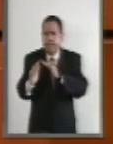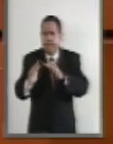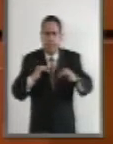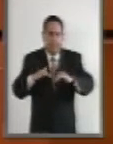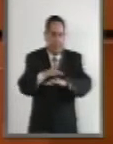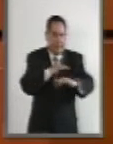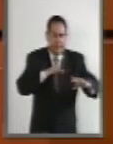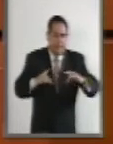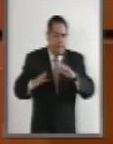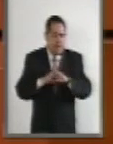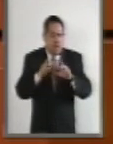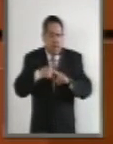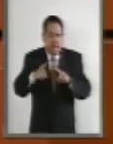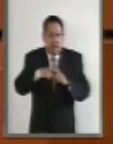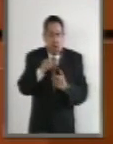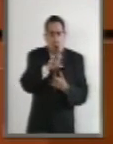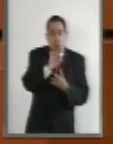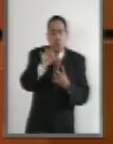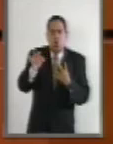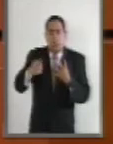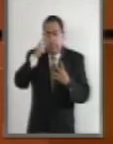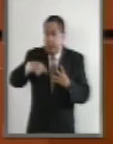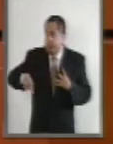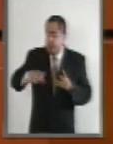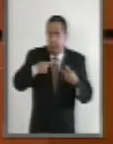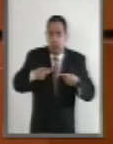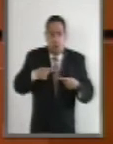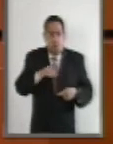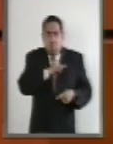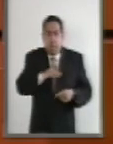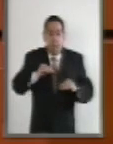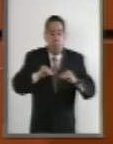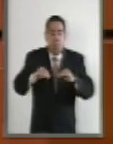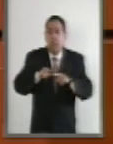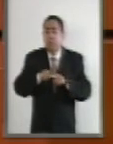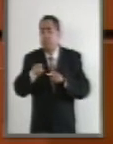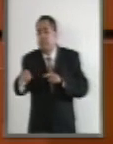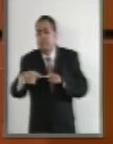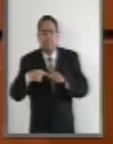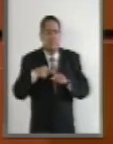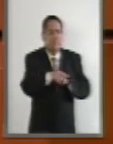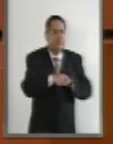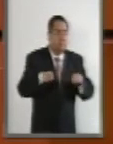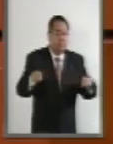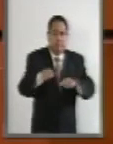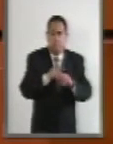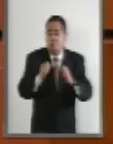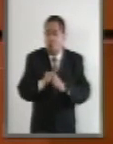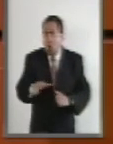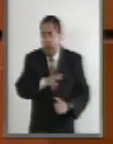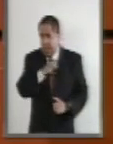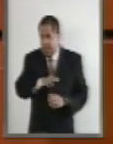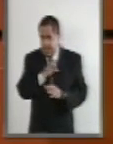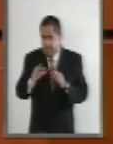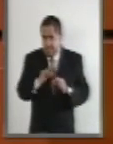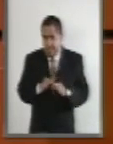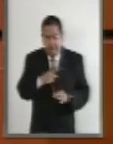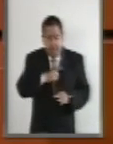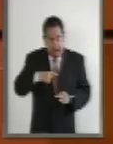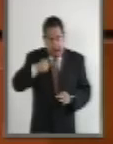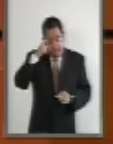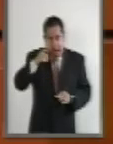que diversifiquen las opciones de movilidad de los usuarios con la misma calidad, debe ser un fenómeno